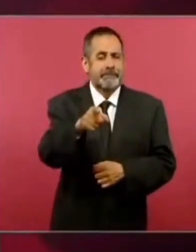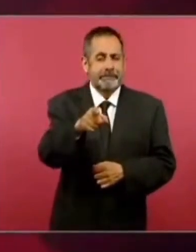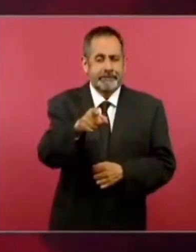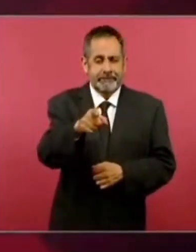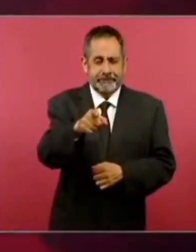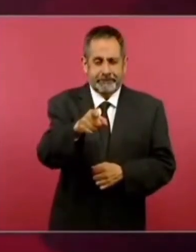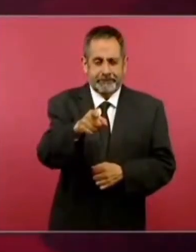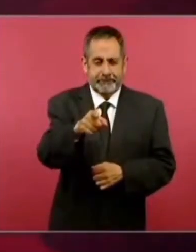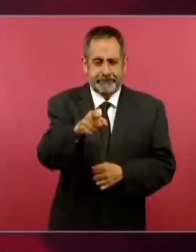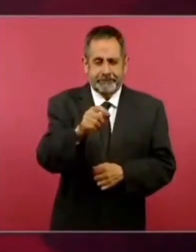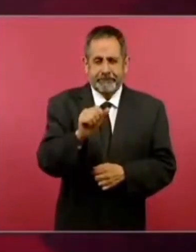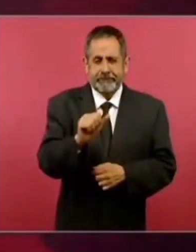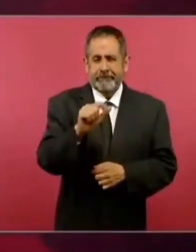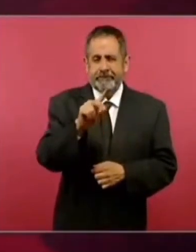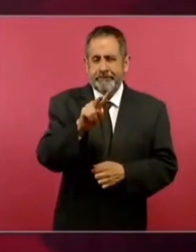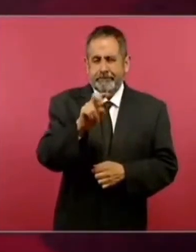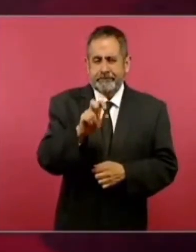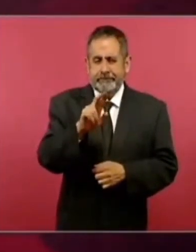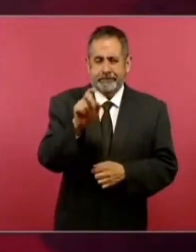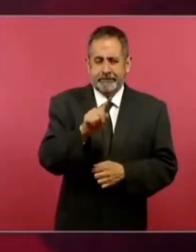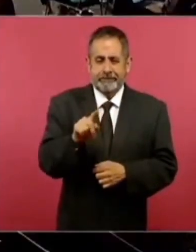Álvarez y casa